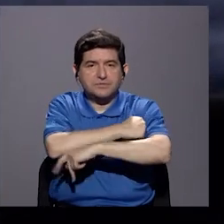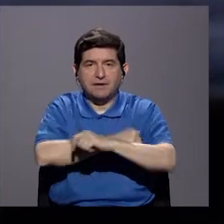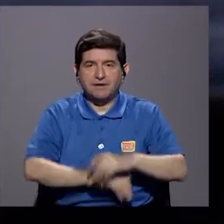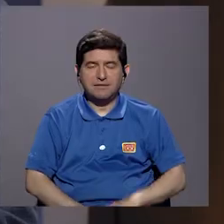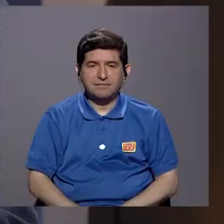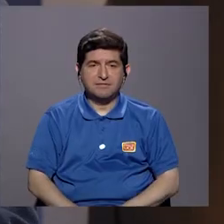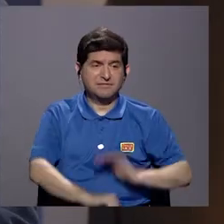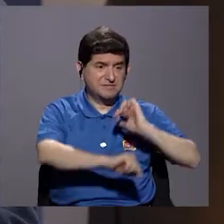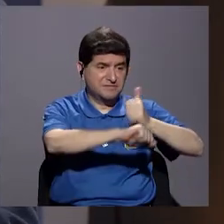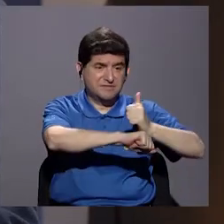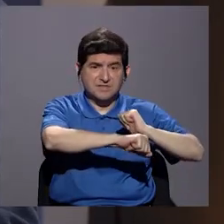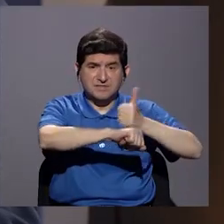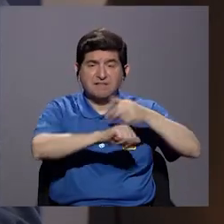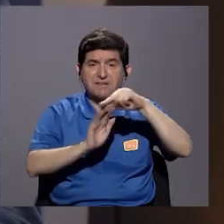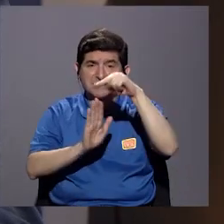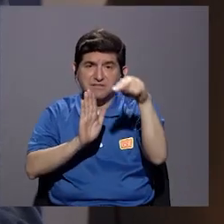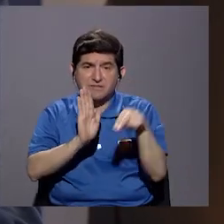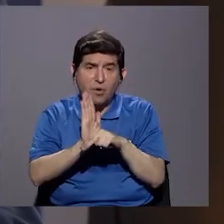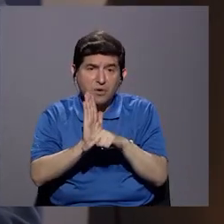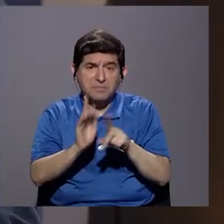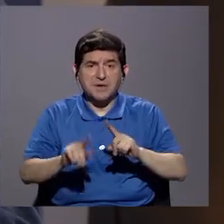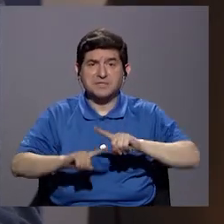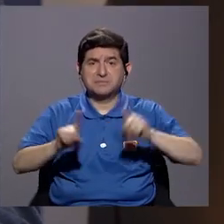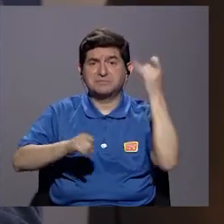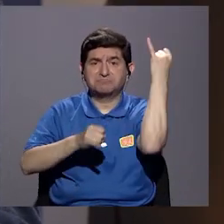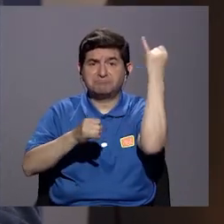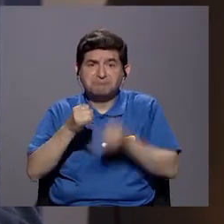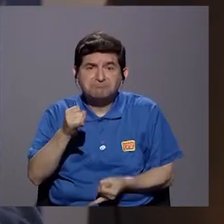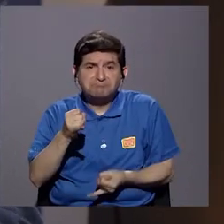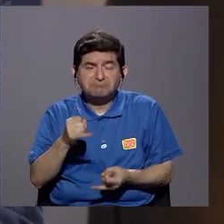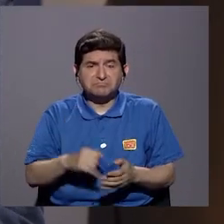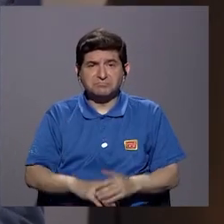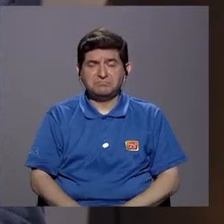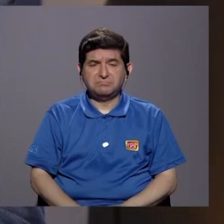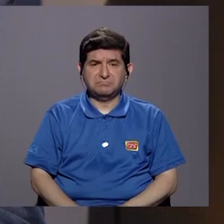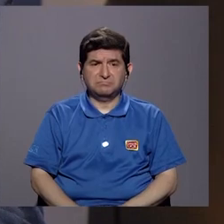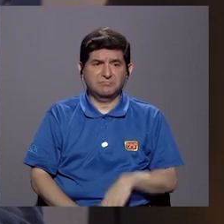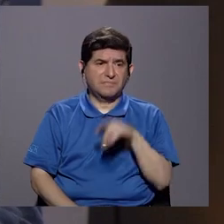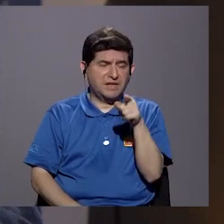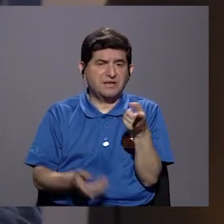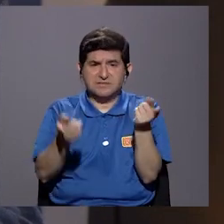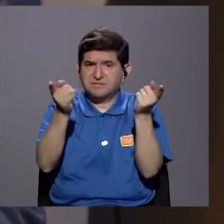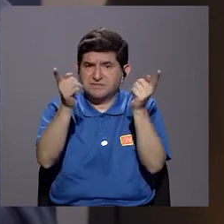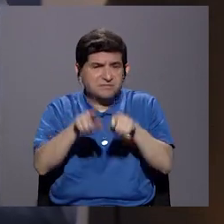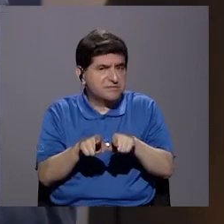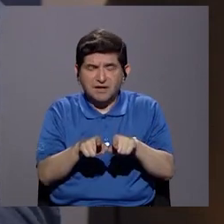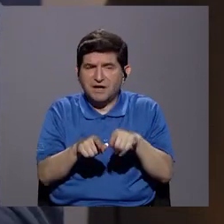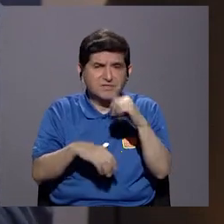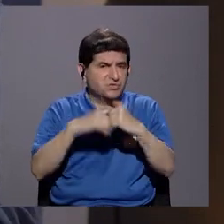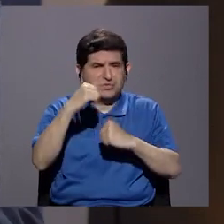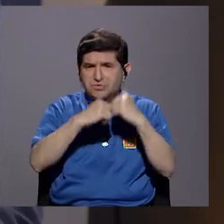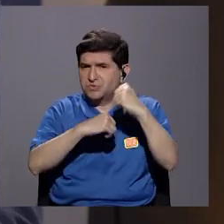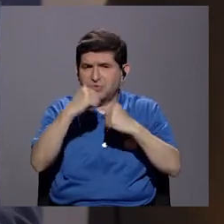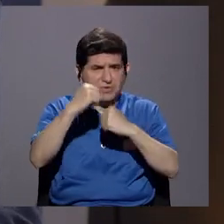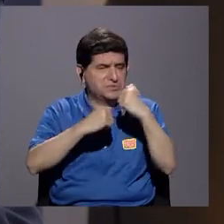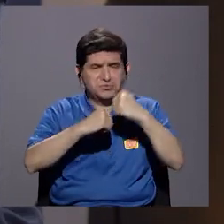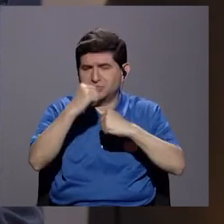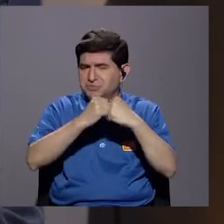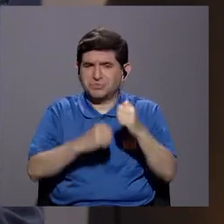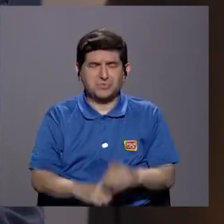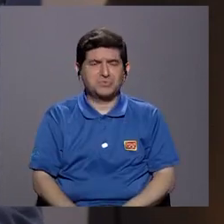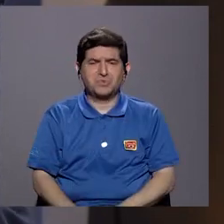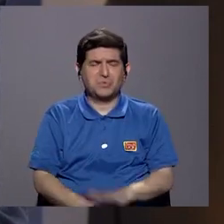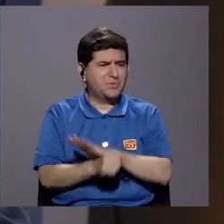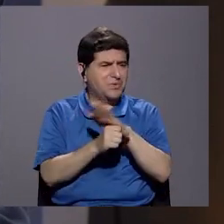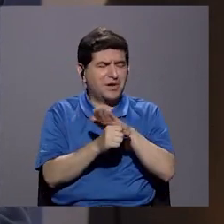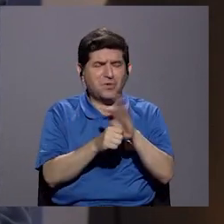se crean normas, pero que al final no están, digamos, estructuradas de manera que